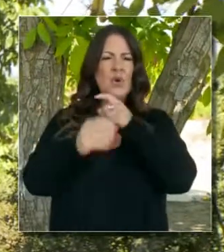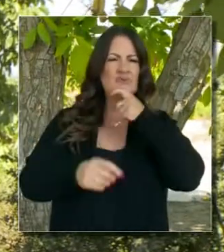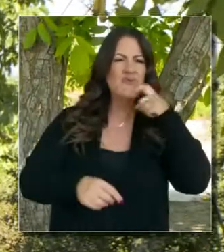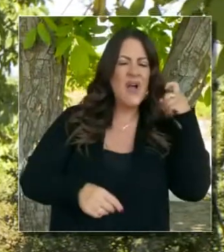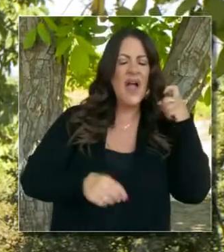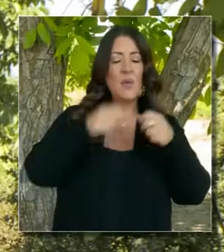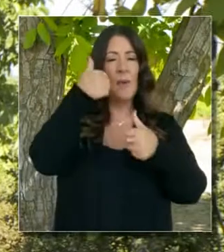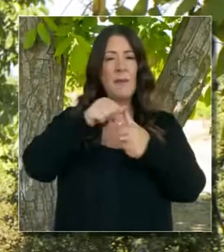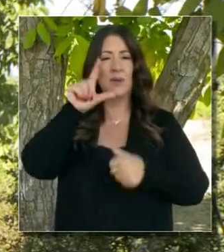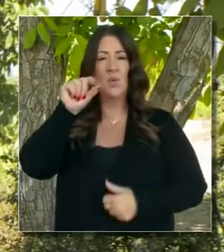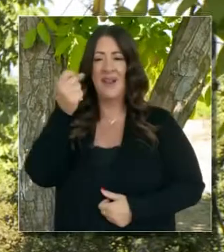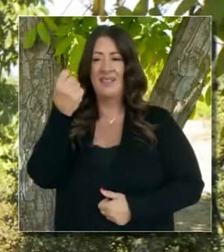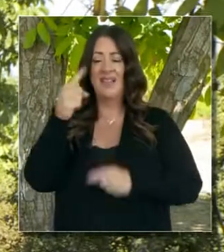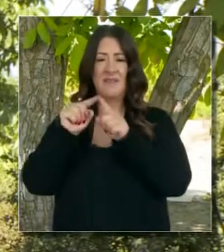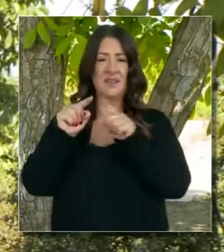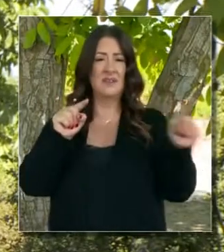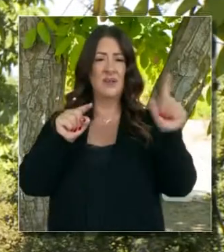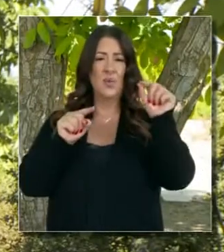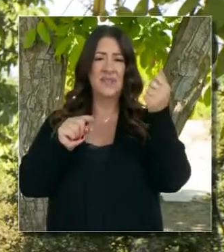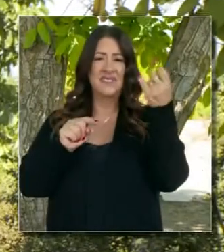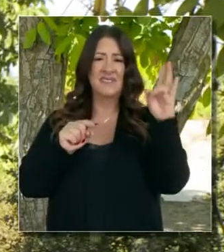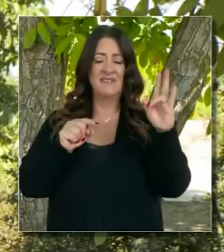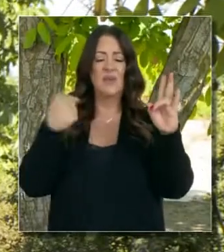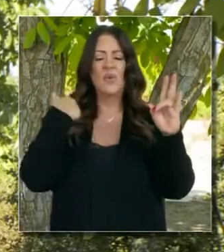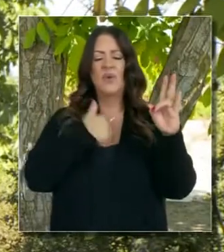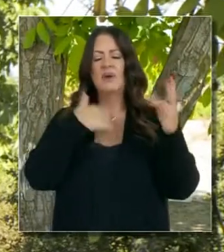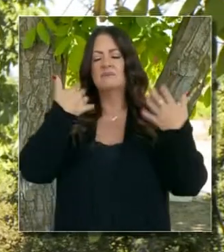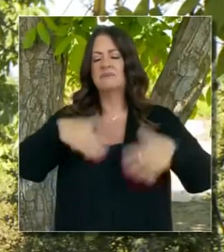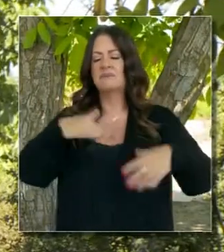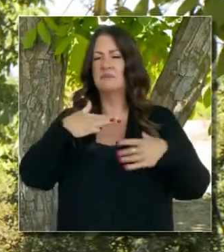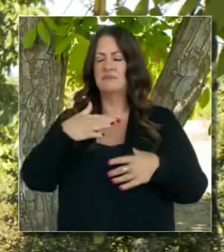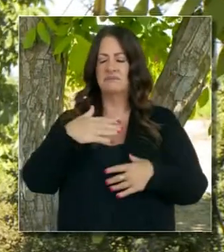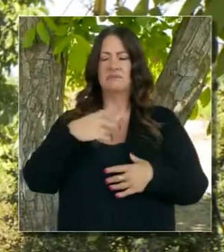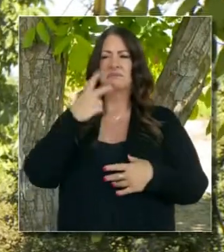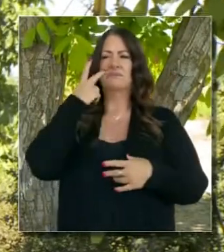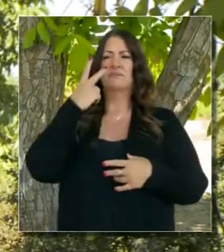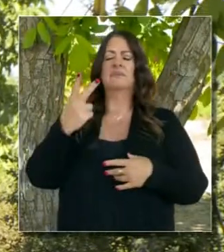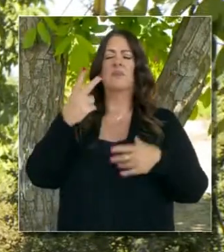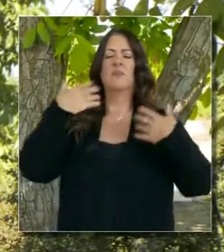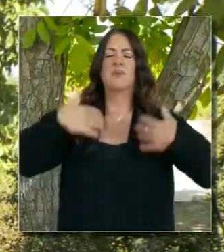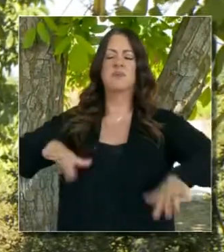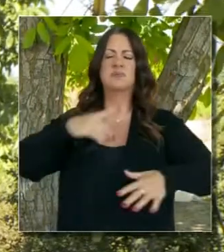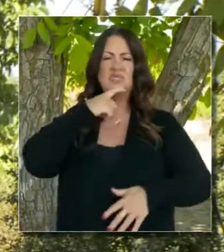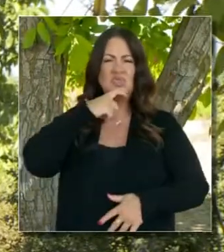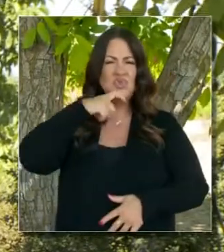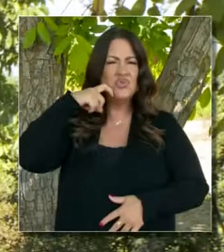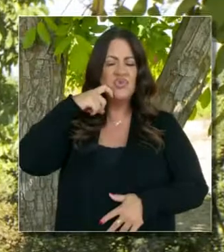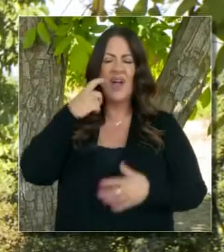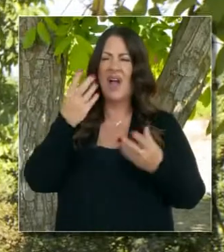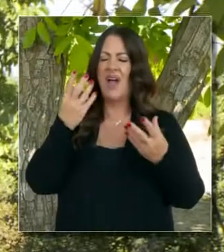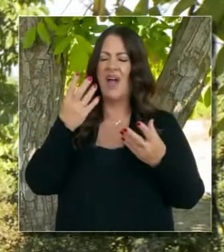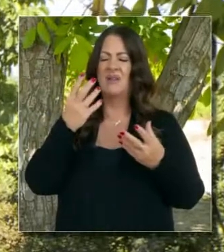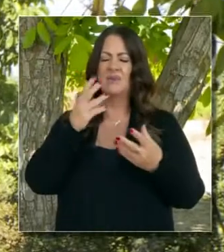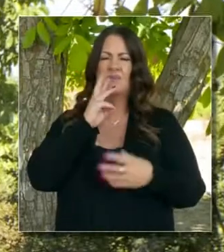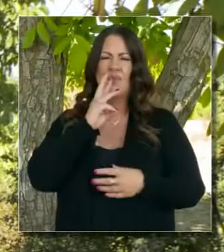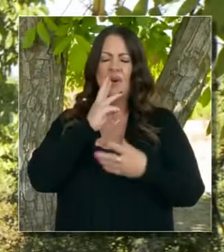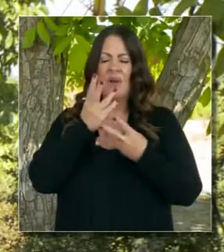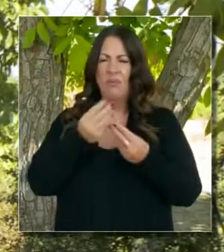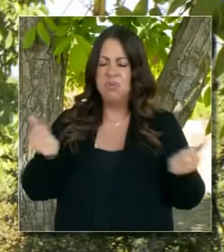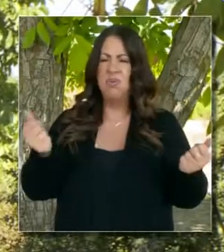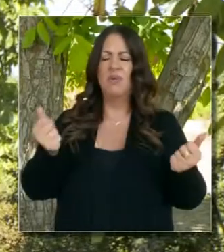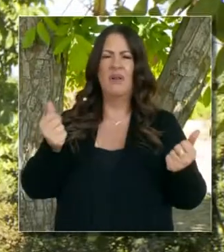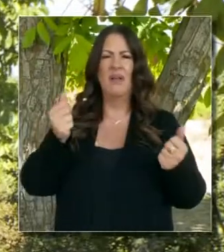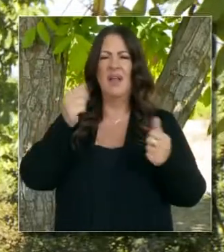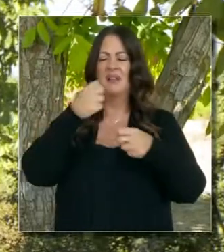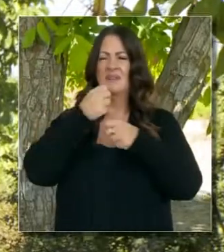seco se pone más seco. Del 2011 al 2017 experimentamos una sequía histórica. Dejó 163